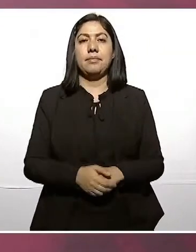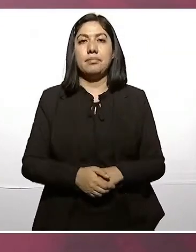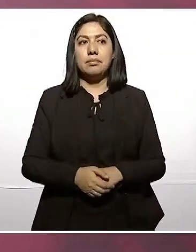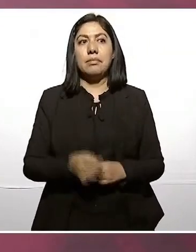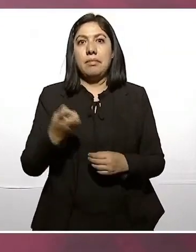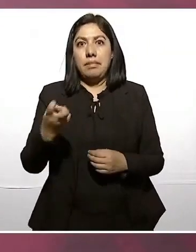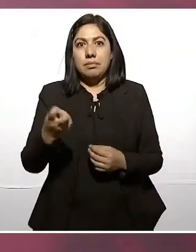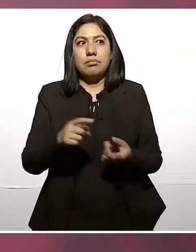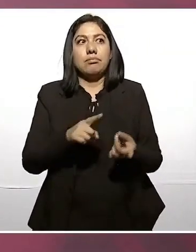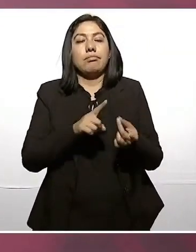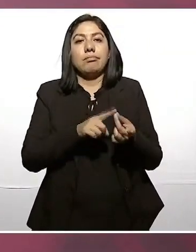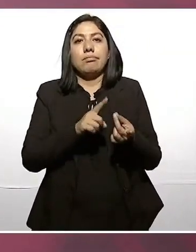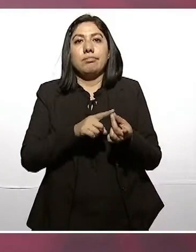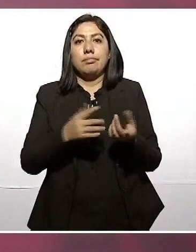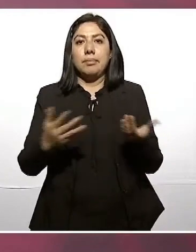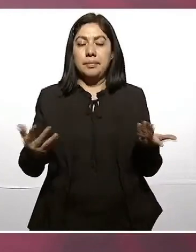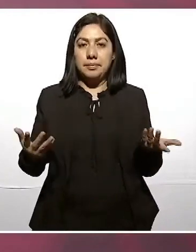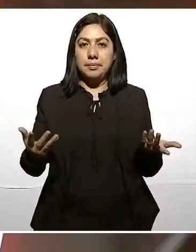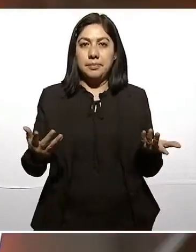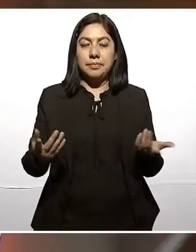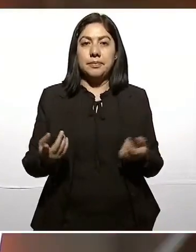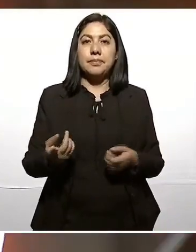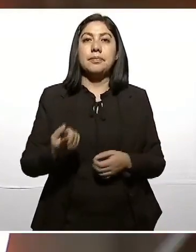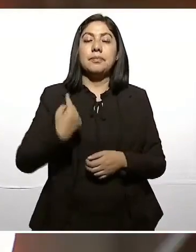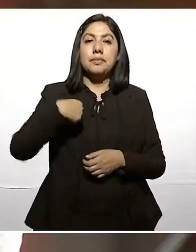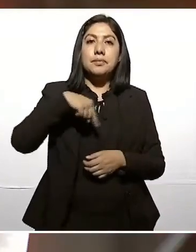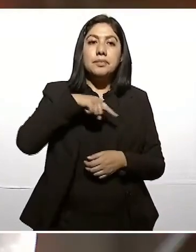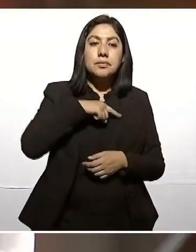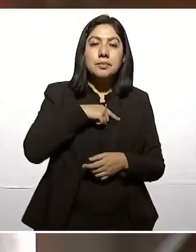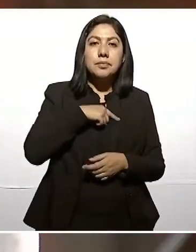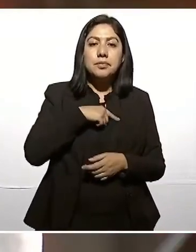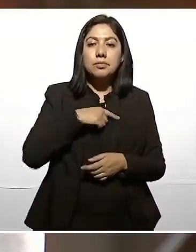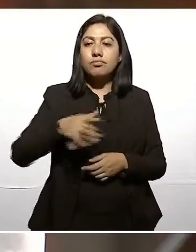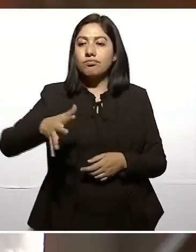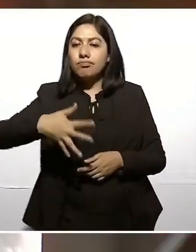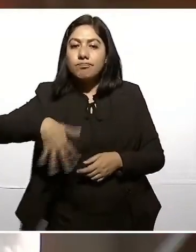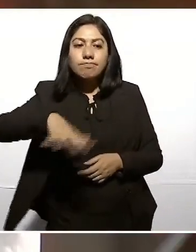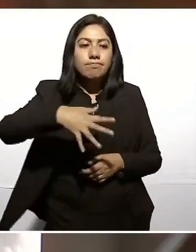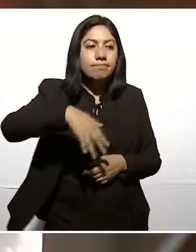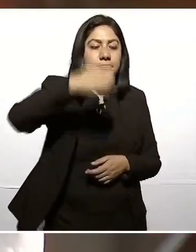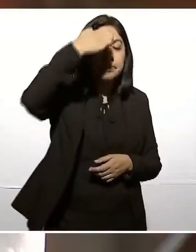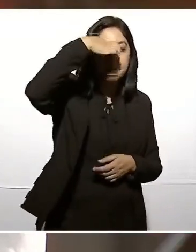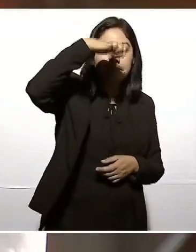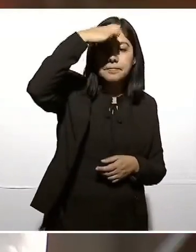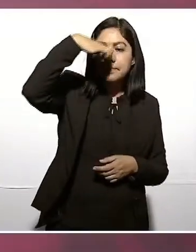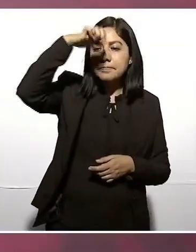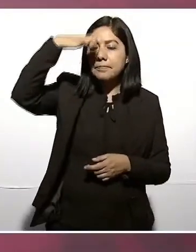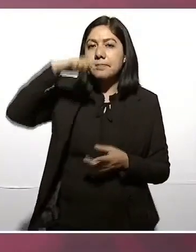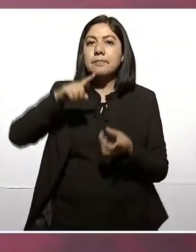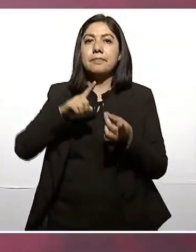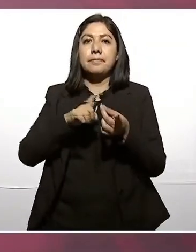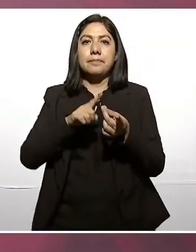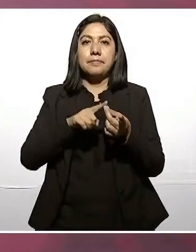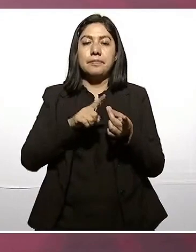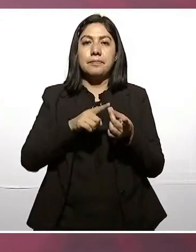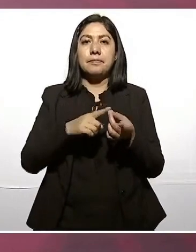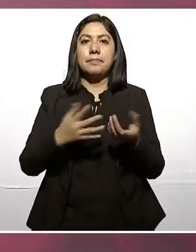¿de dónde vamos a ir a buscar experiencias sobre